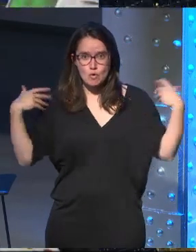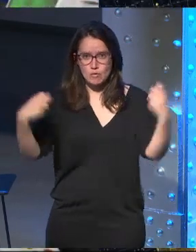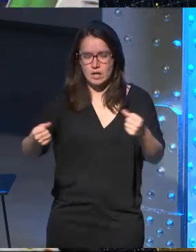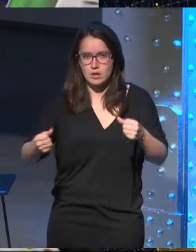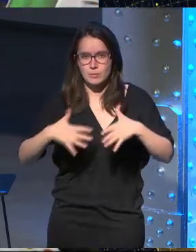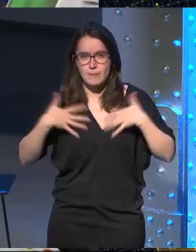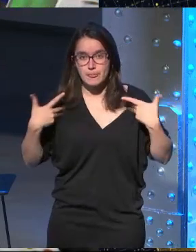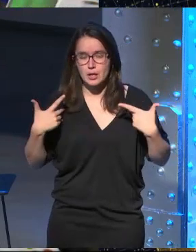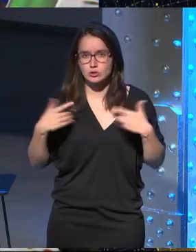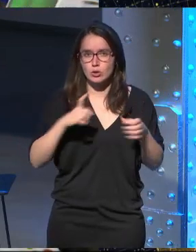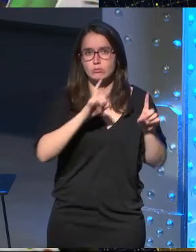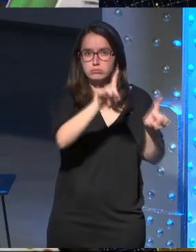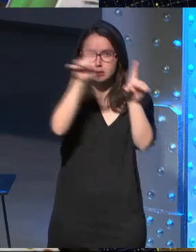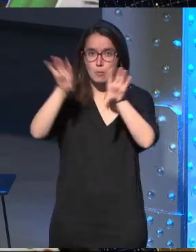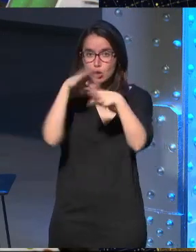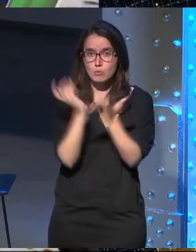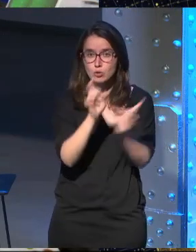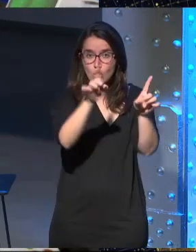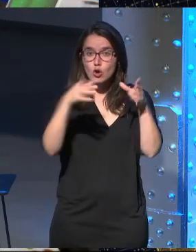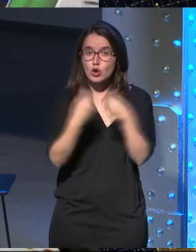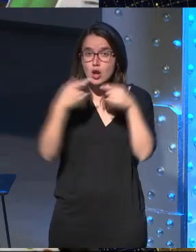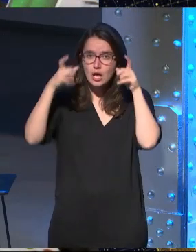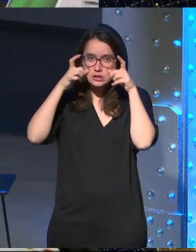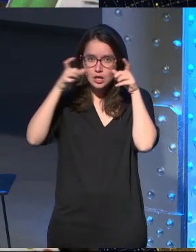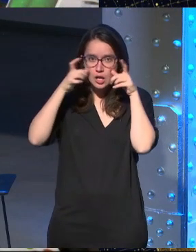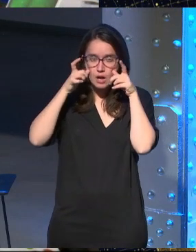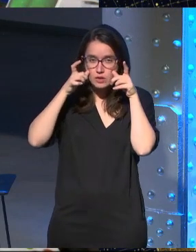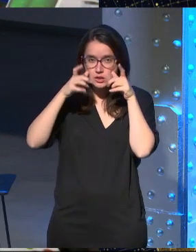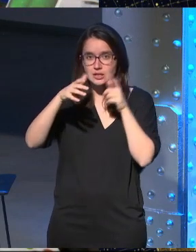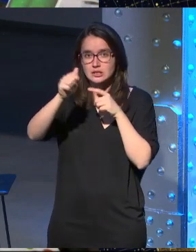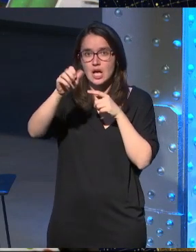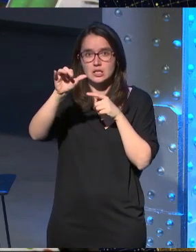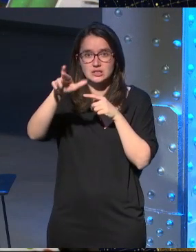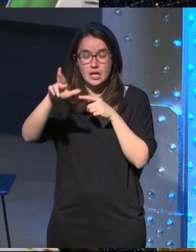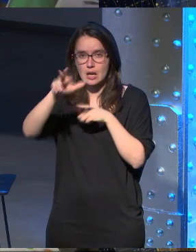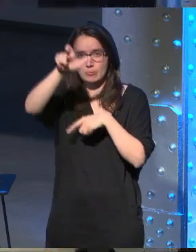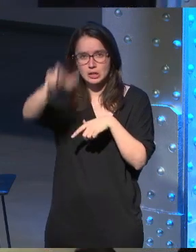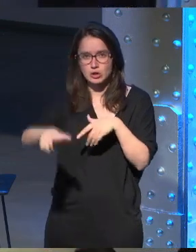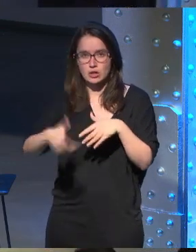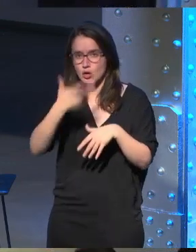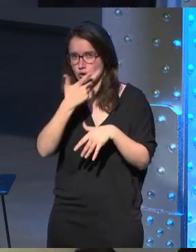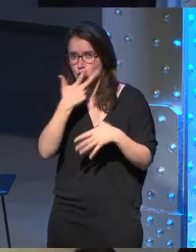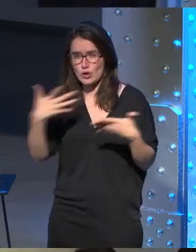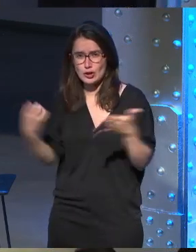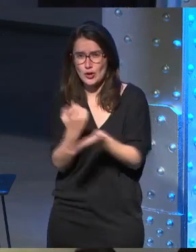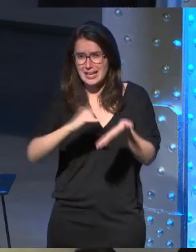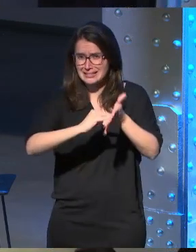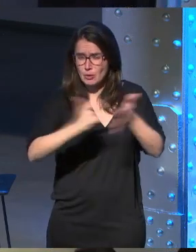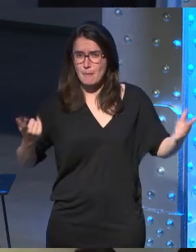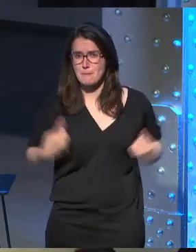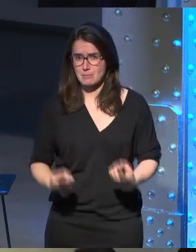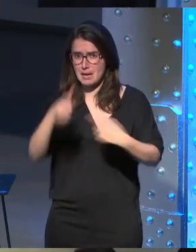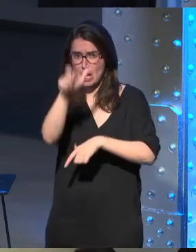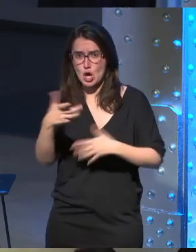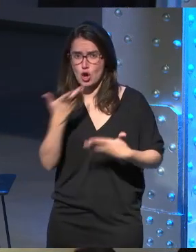no paraba de ir por el mundo con las gafas y con este Sassier que es la persona que conoce todas las tecnologías antes que nadie que me